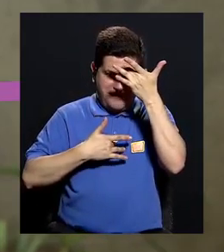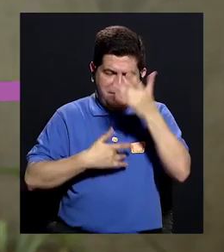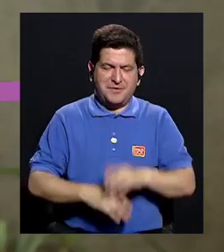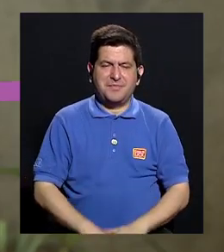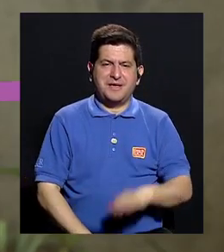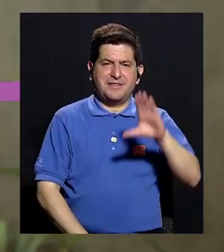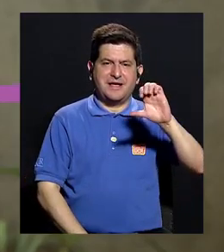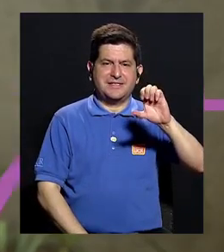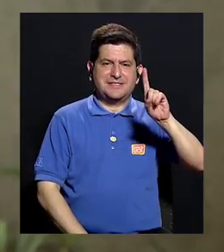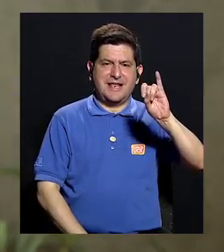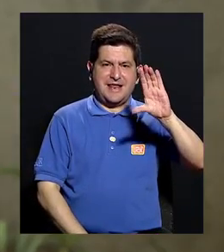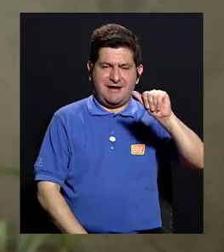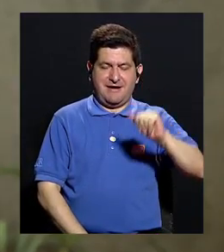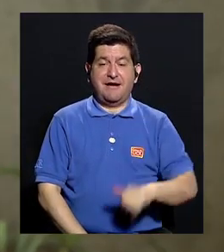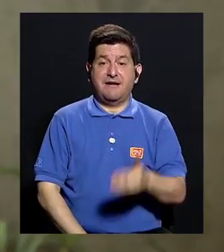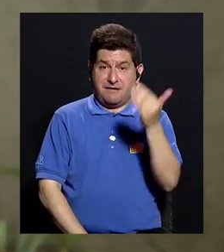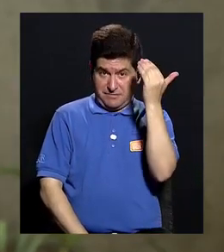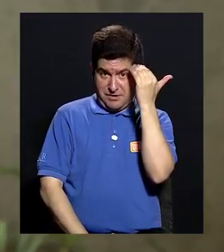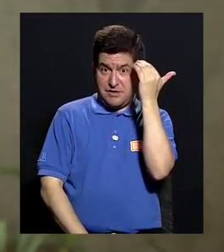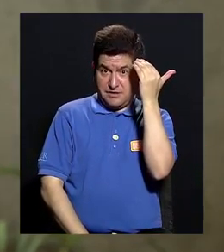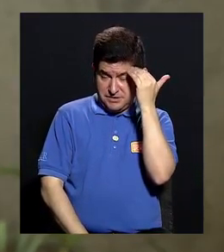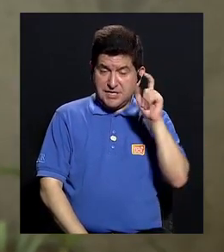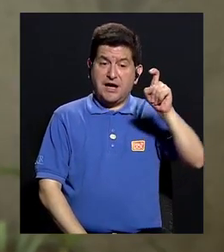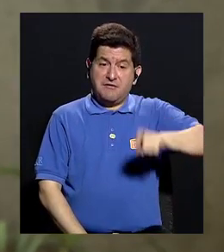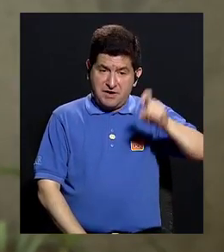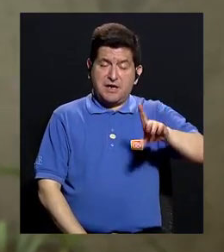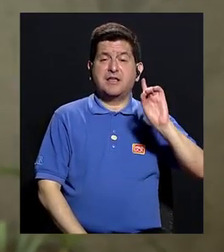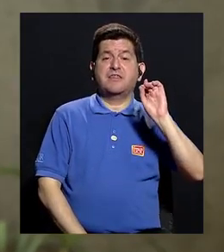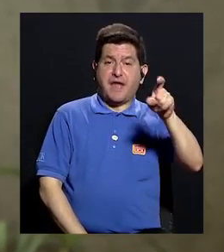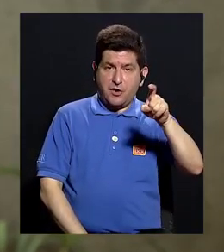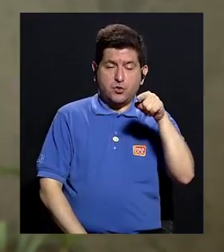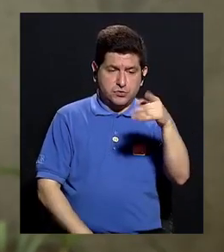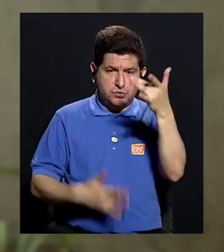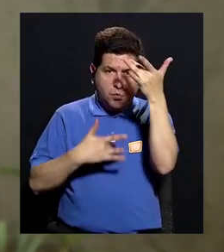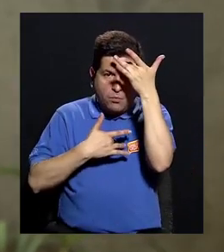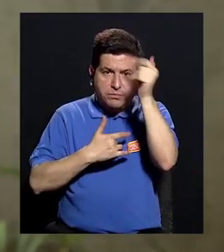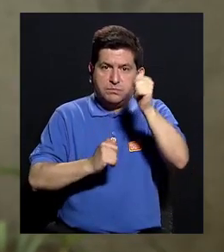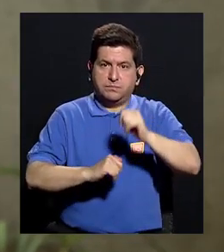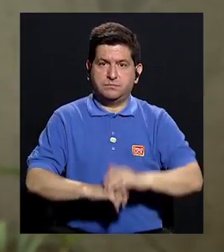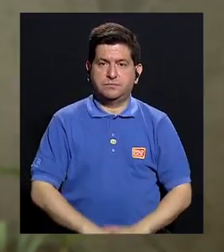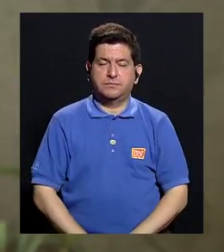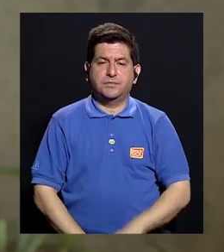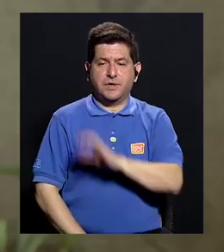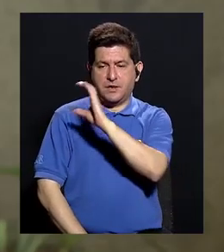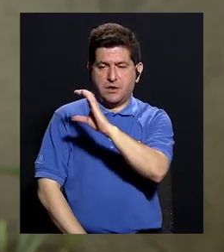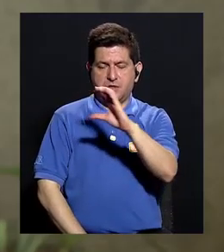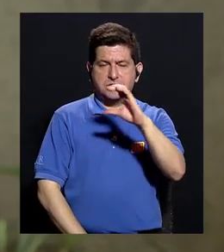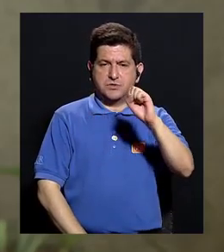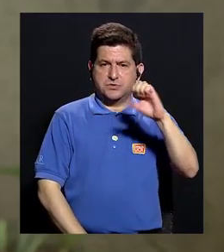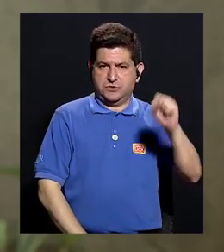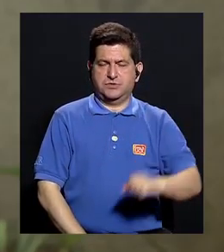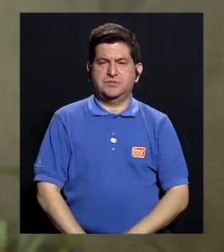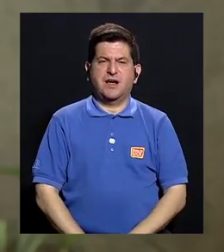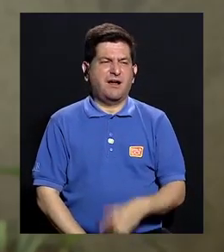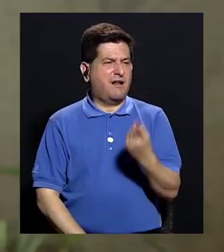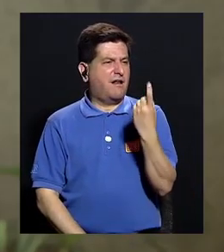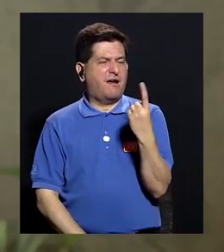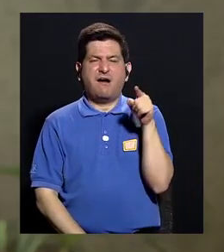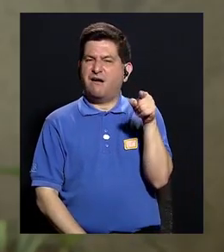de hablar sobre la enfermedad celíaca y también de saber que hay, que tiene que haber un diagnóstico de esta enfermedad. La Caja Costarricense de Seguro